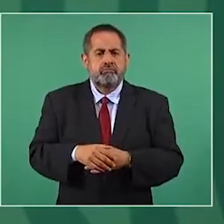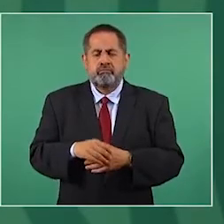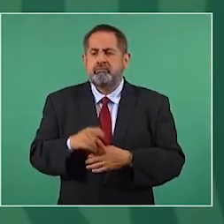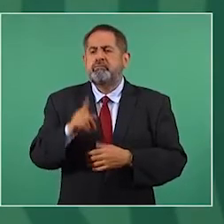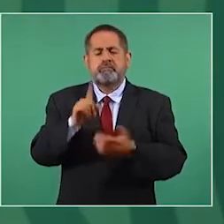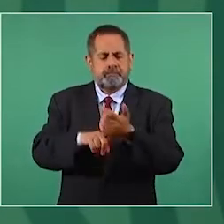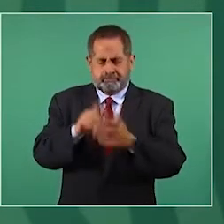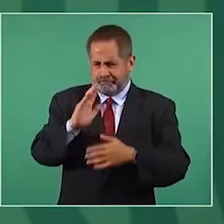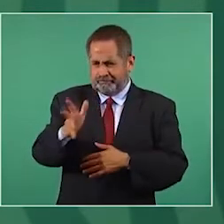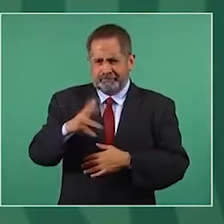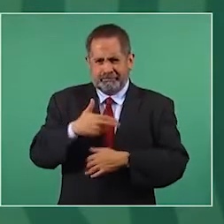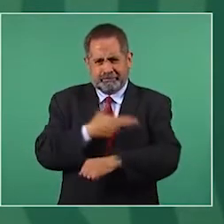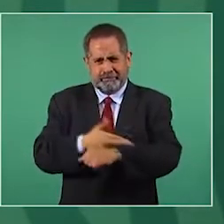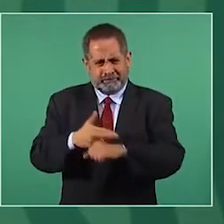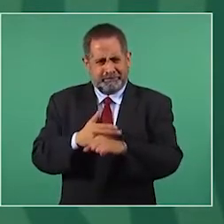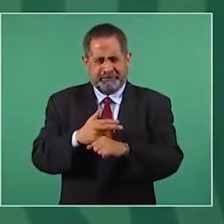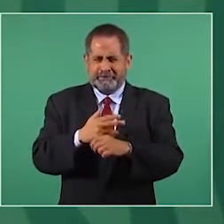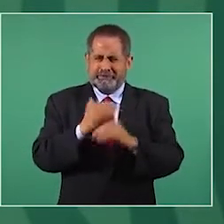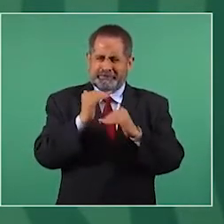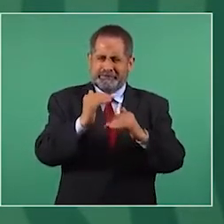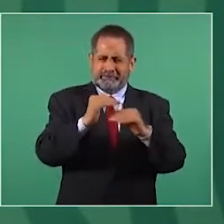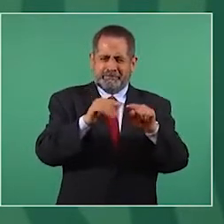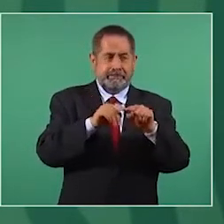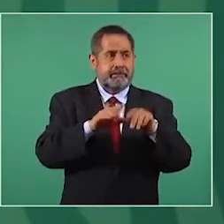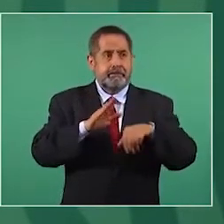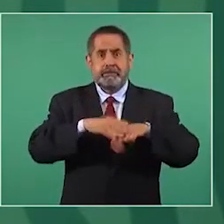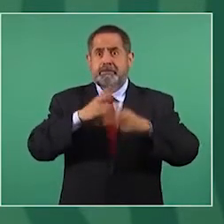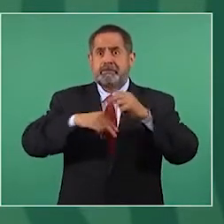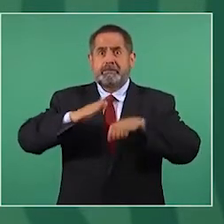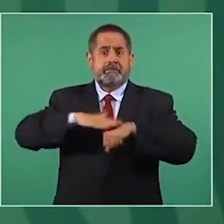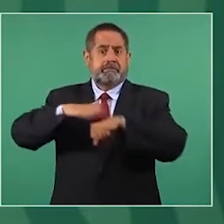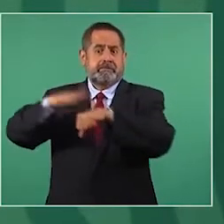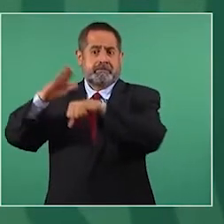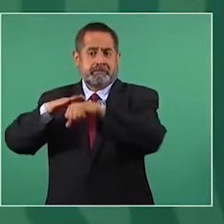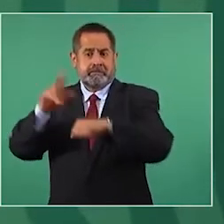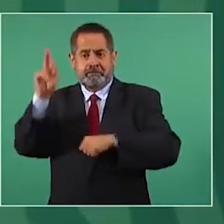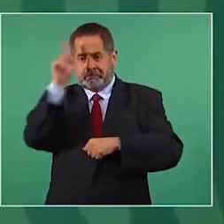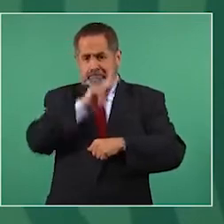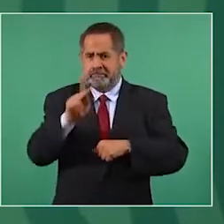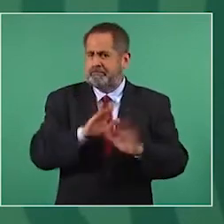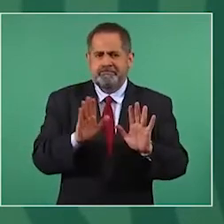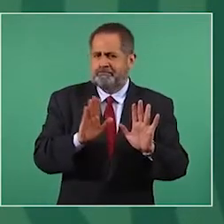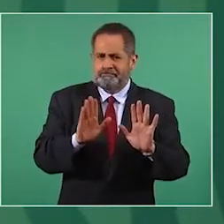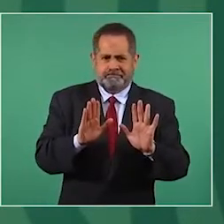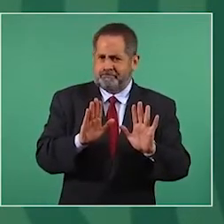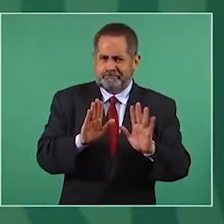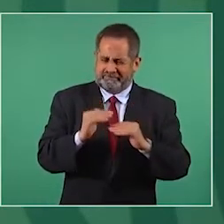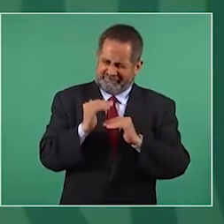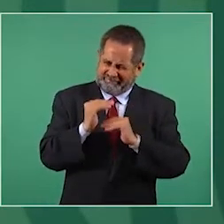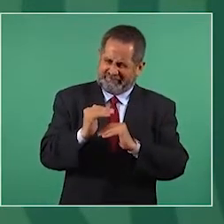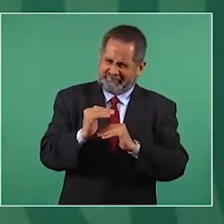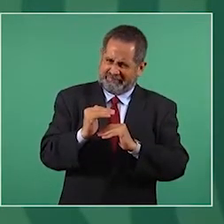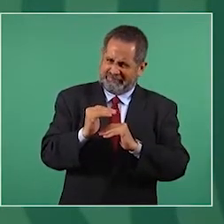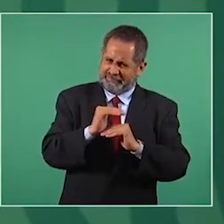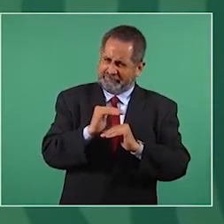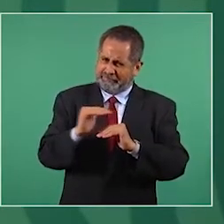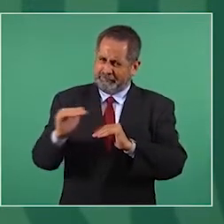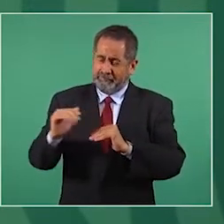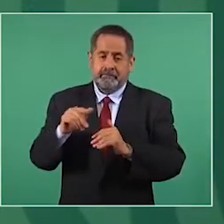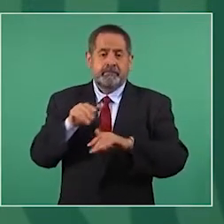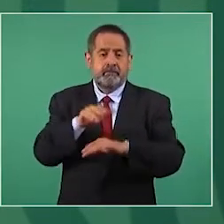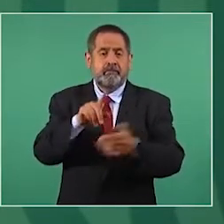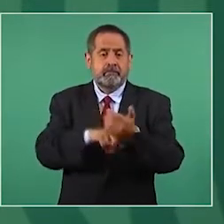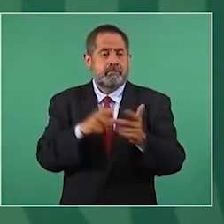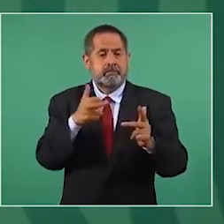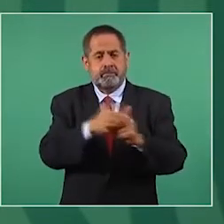contener el crecimiento que se traía en homicidios.